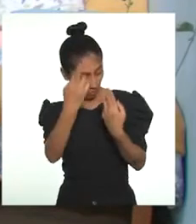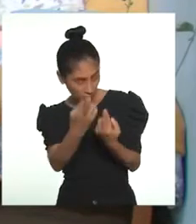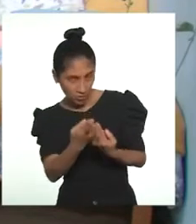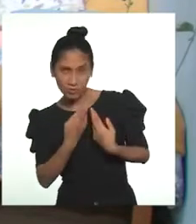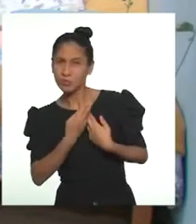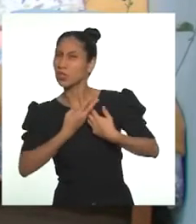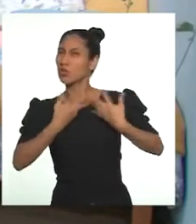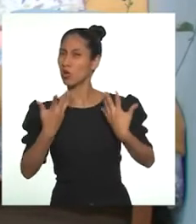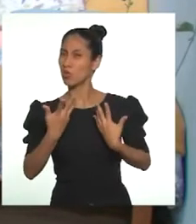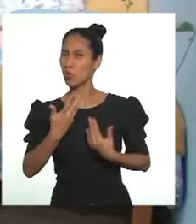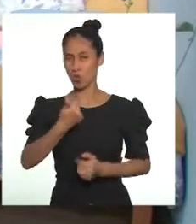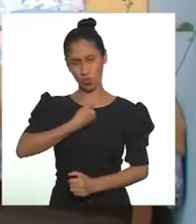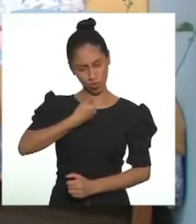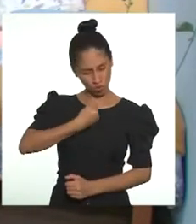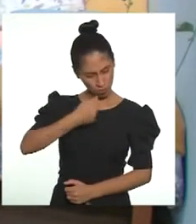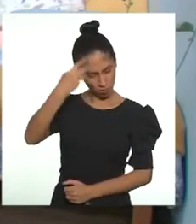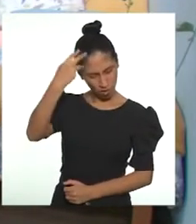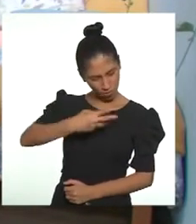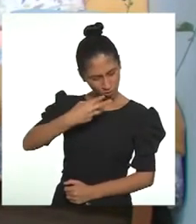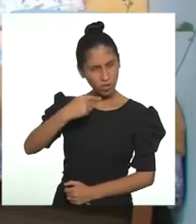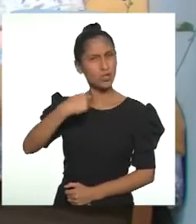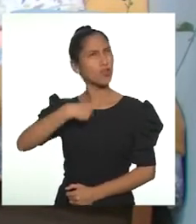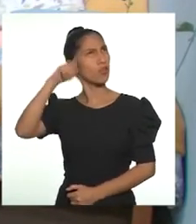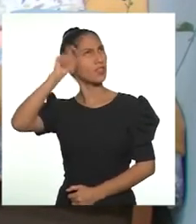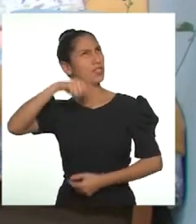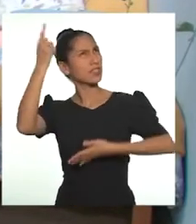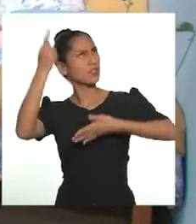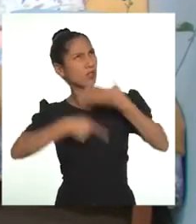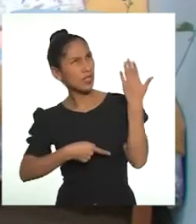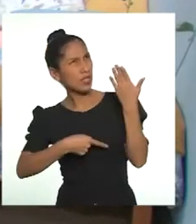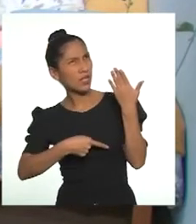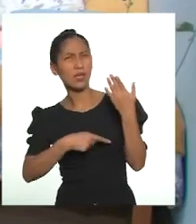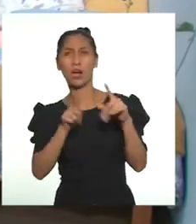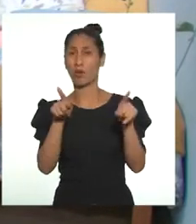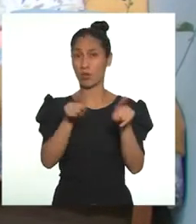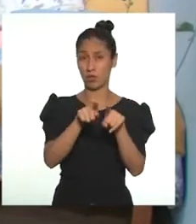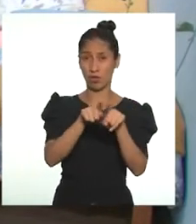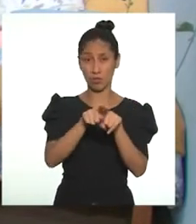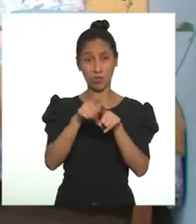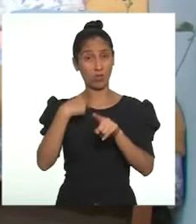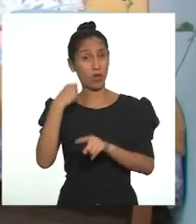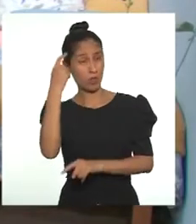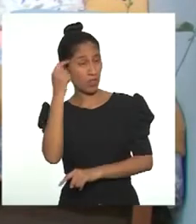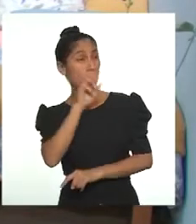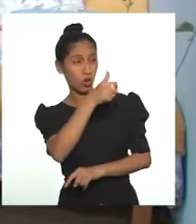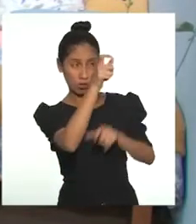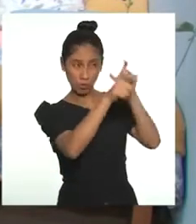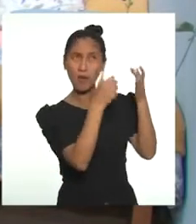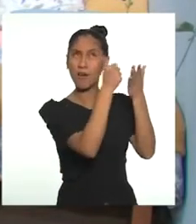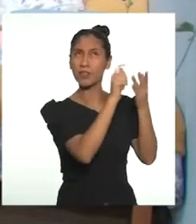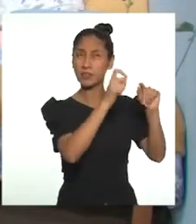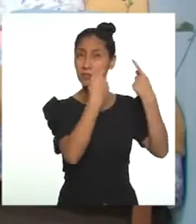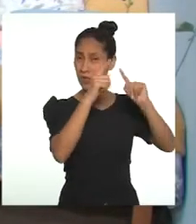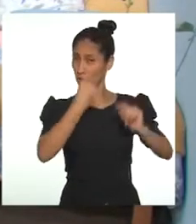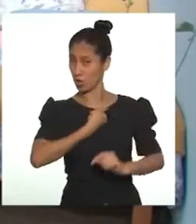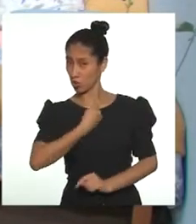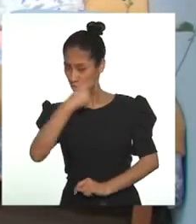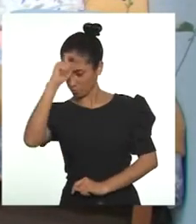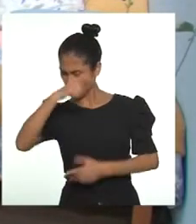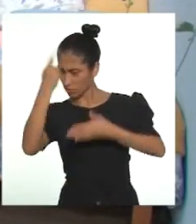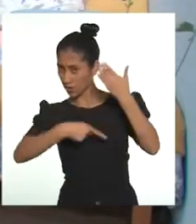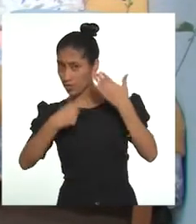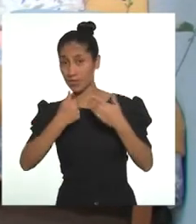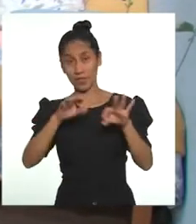reconocer nuestras necesidades y no anularlas frente a las necesidades del resto. A la vez, somos capaces de ponerle